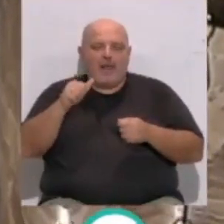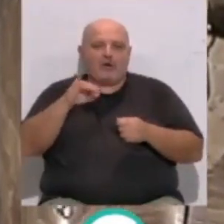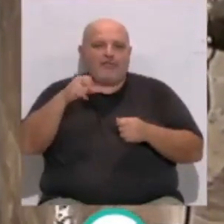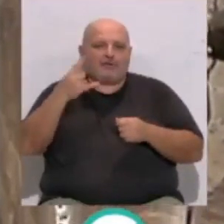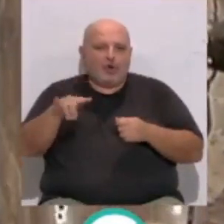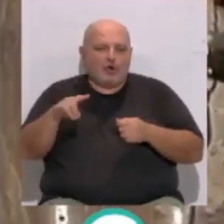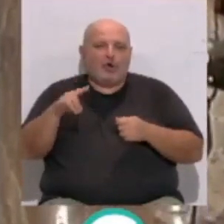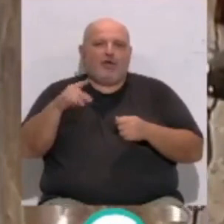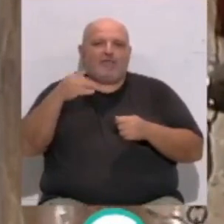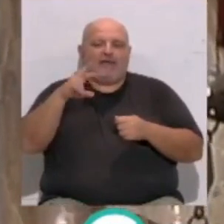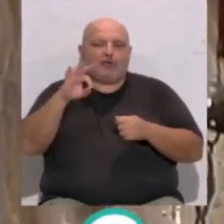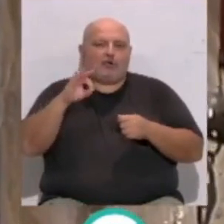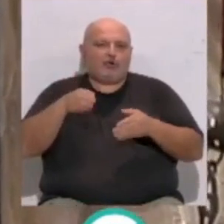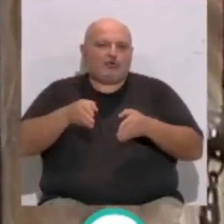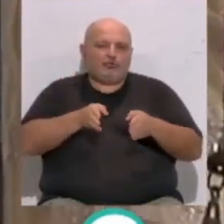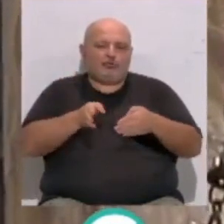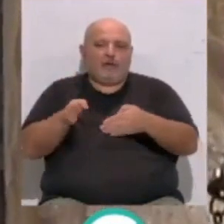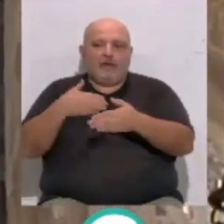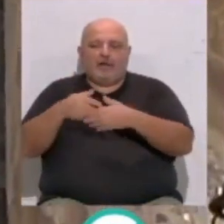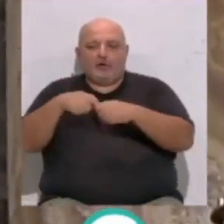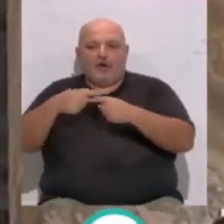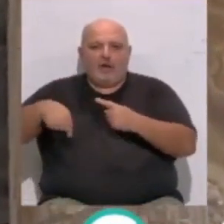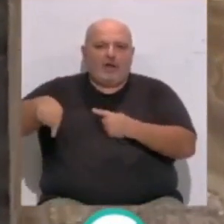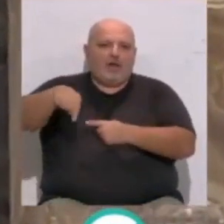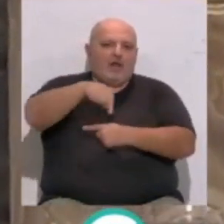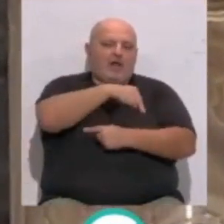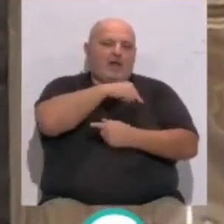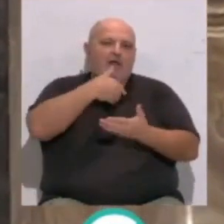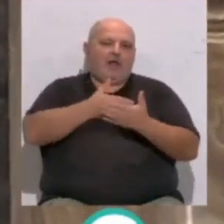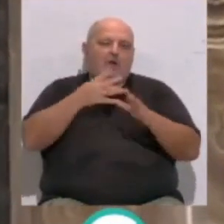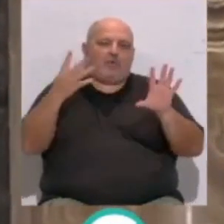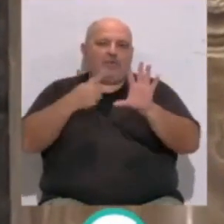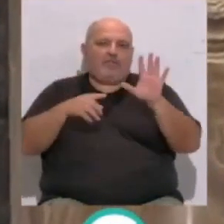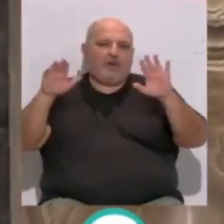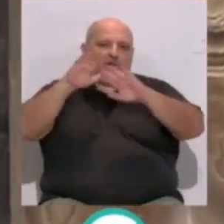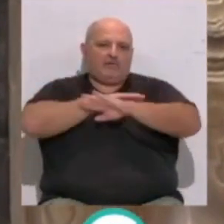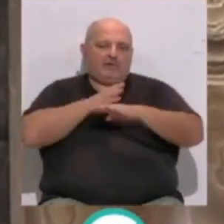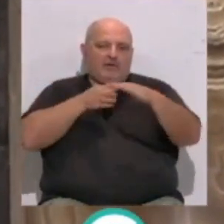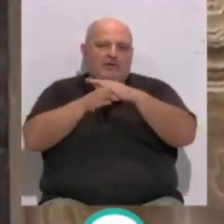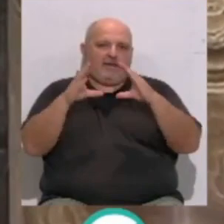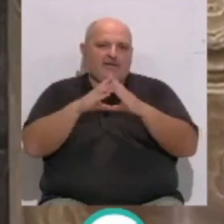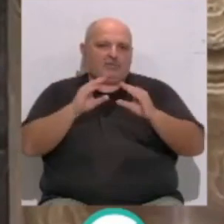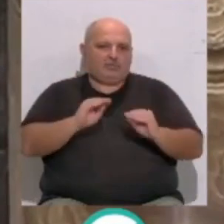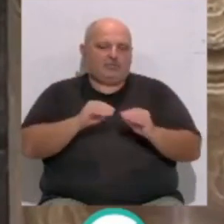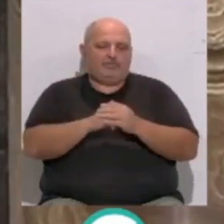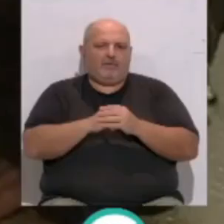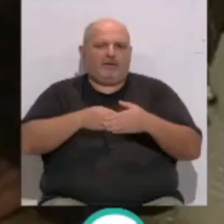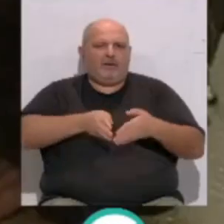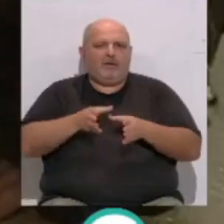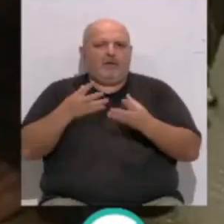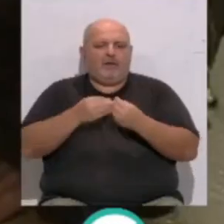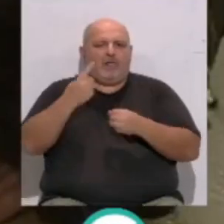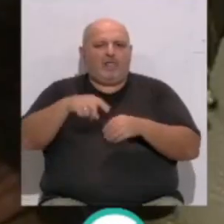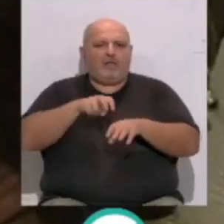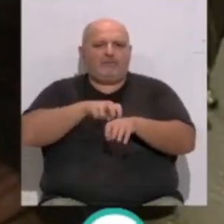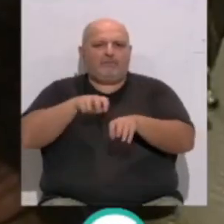del Toro, Beato Diego y de nuevo por la calle Rosario para regresar a las 9 y media de la noche a su casa. En este camino irá acompañado